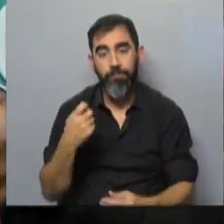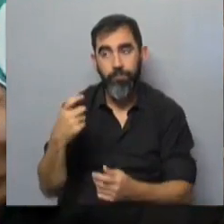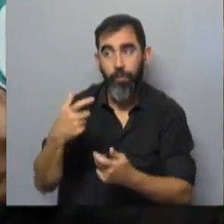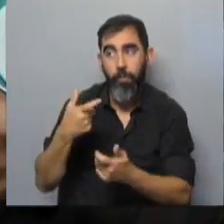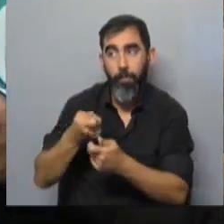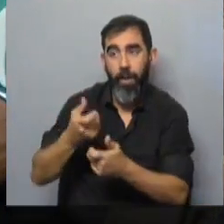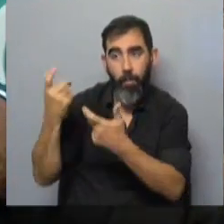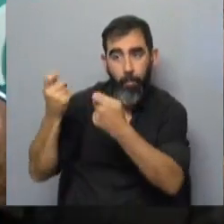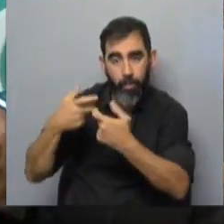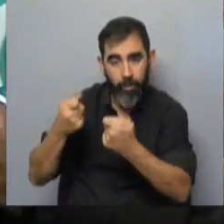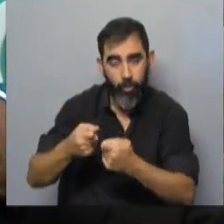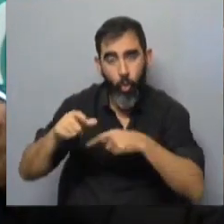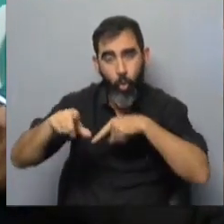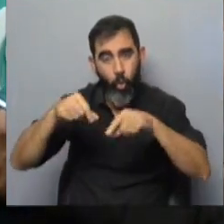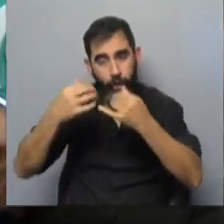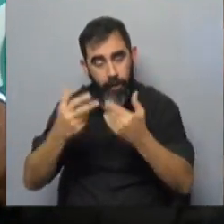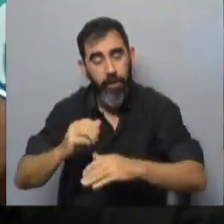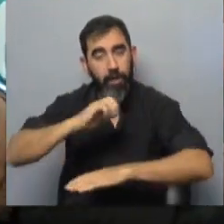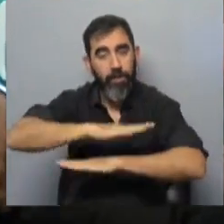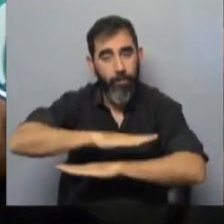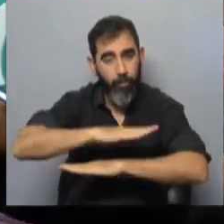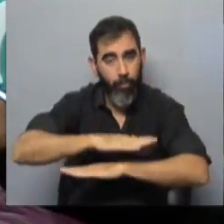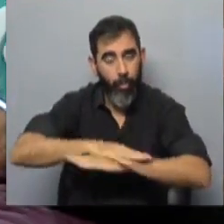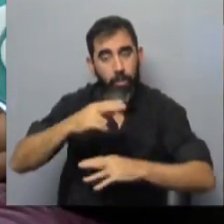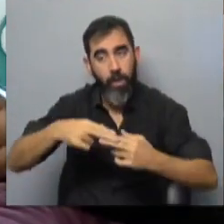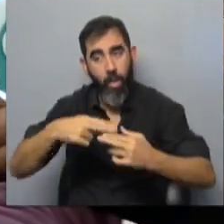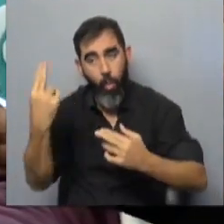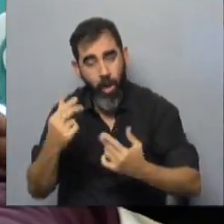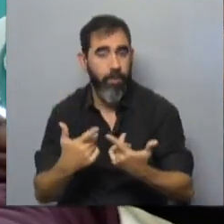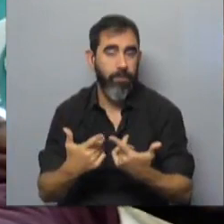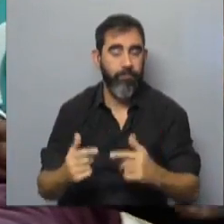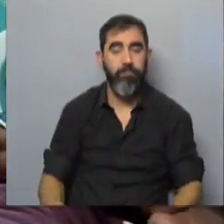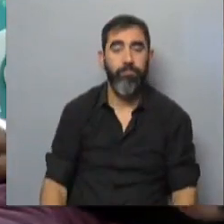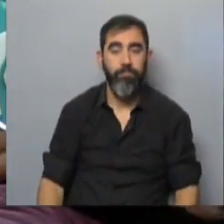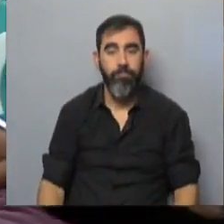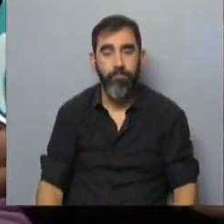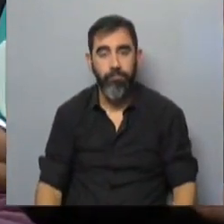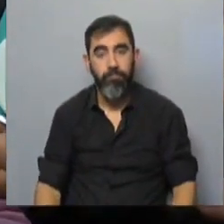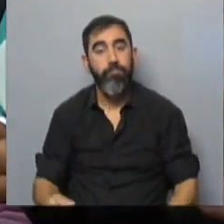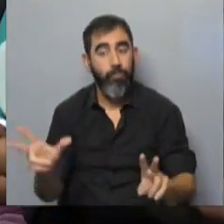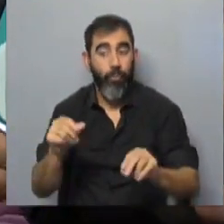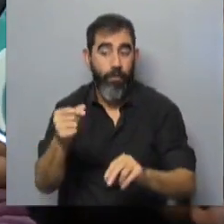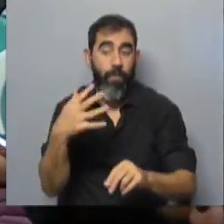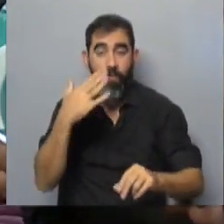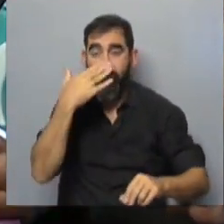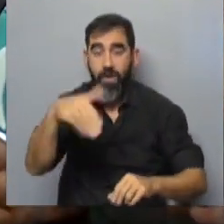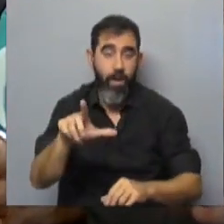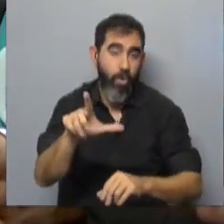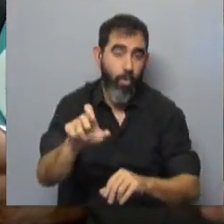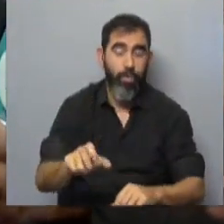de importación, costos de logísticos, transporte, despacho de aduana, todo este aspecto que incide en el costo final.